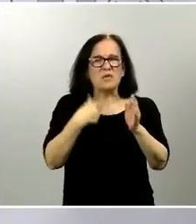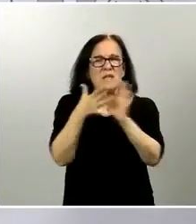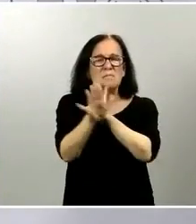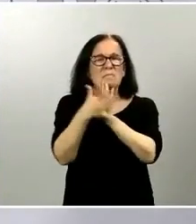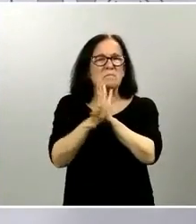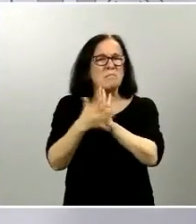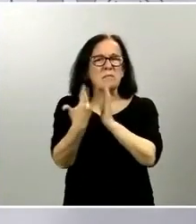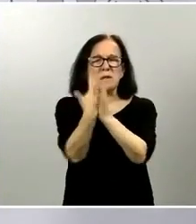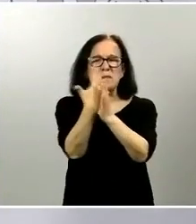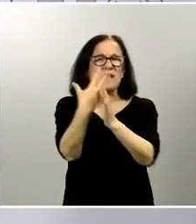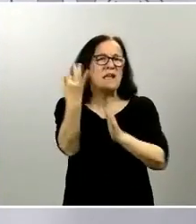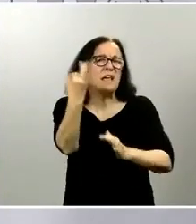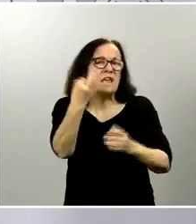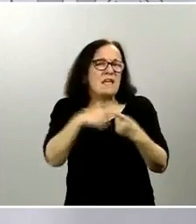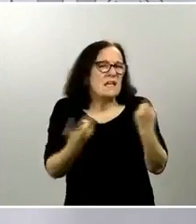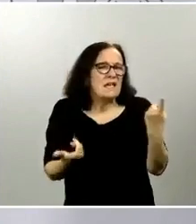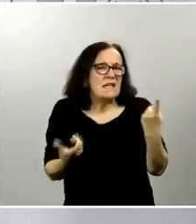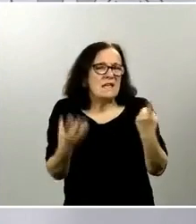exactamente qué es el phishing